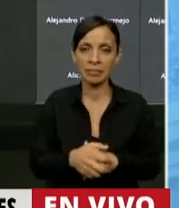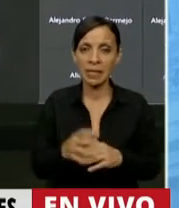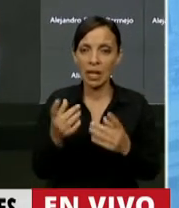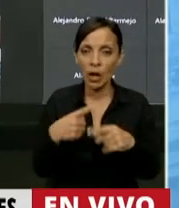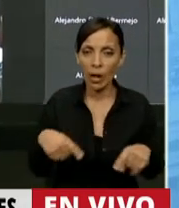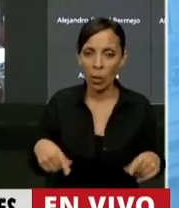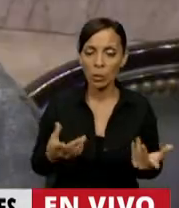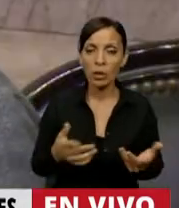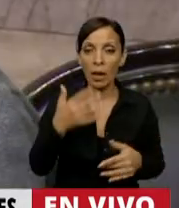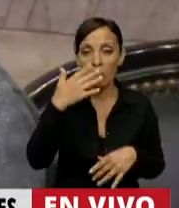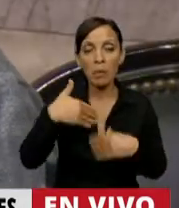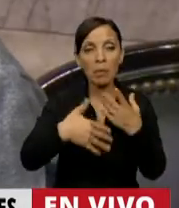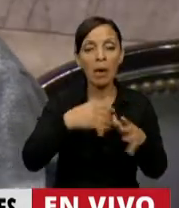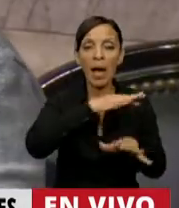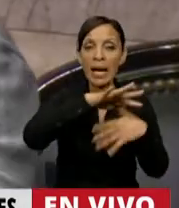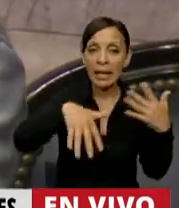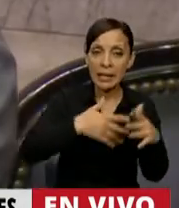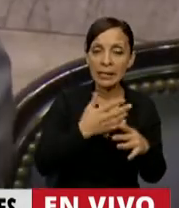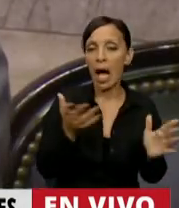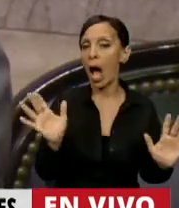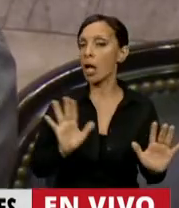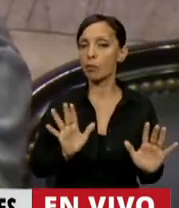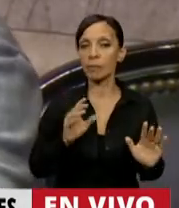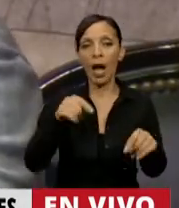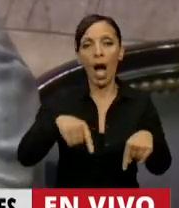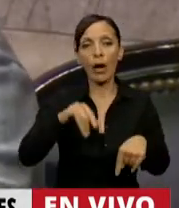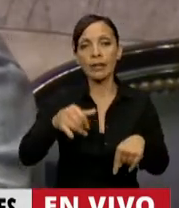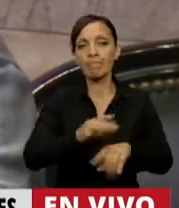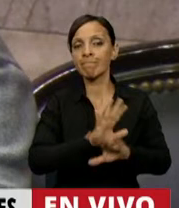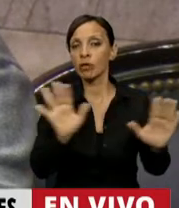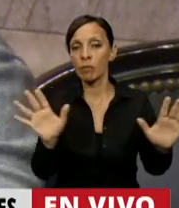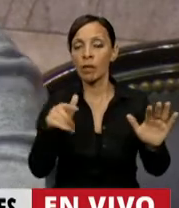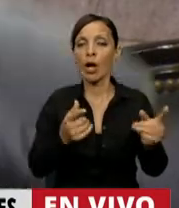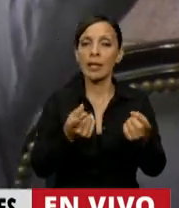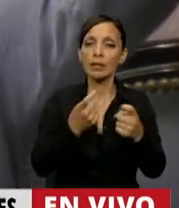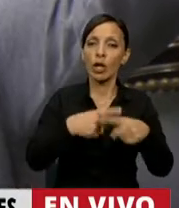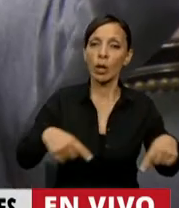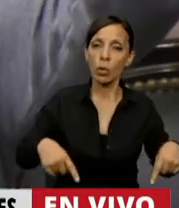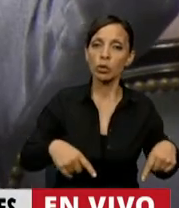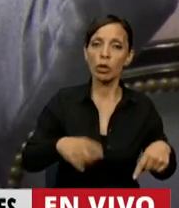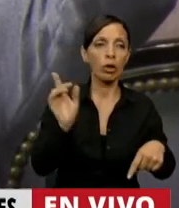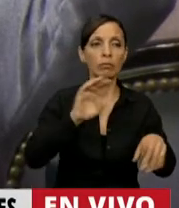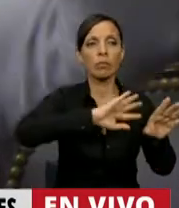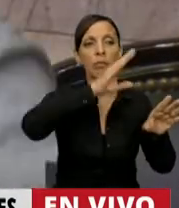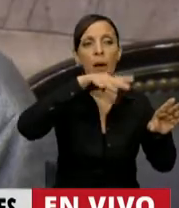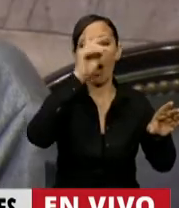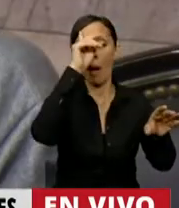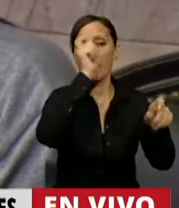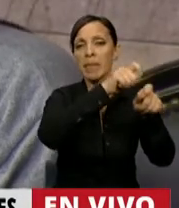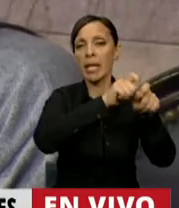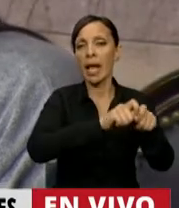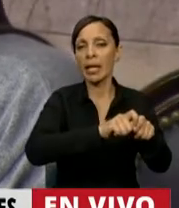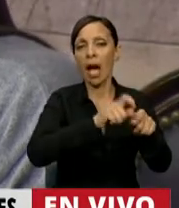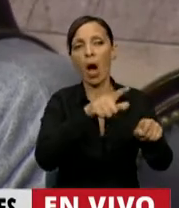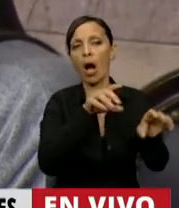del país. Entonces, cuando viene la crisis viene la excusa. no. Entonces, ahora para acrecentar los recursos, minería contaminante. Ahora,